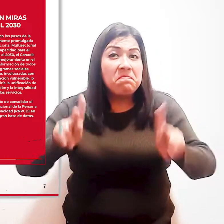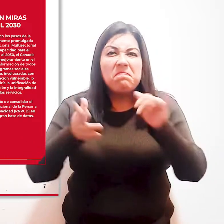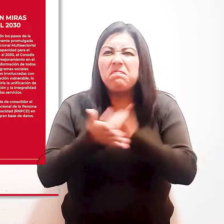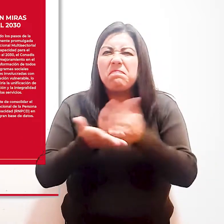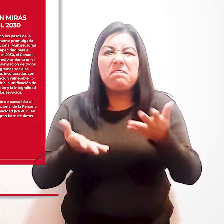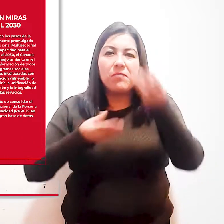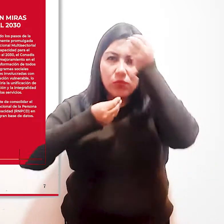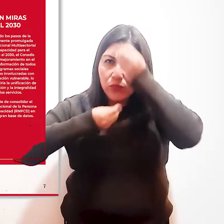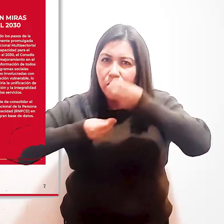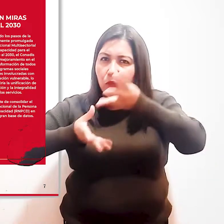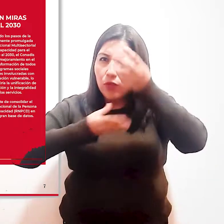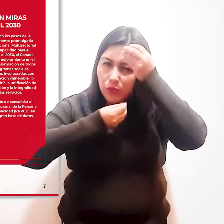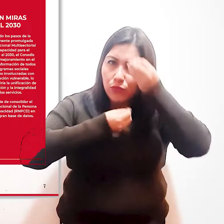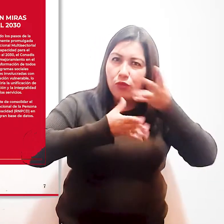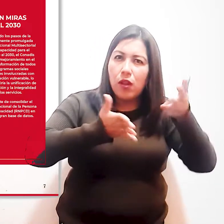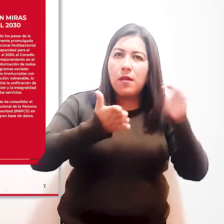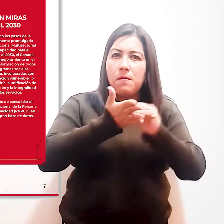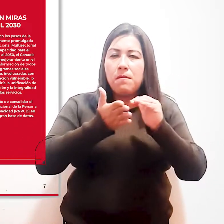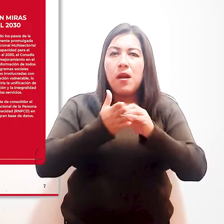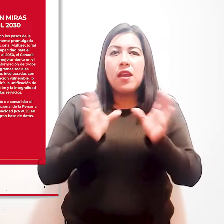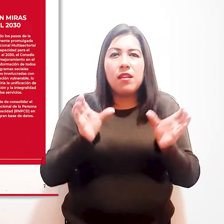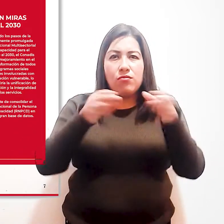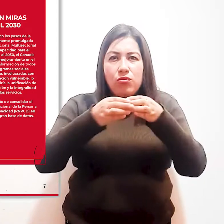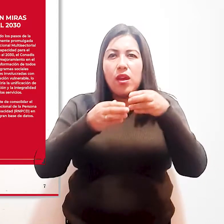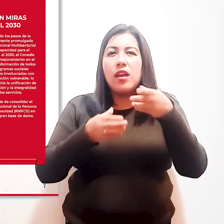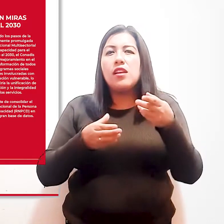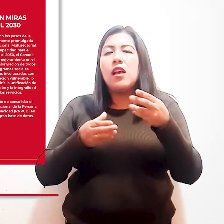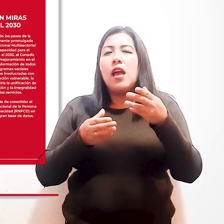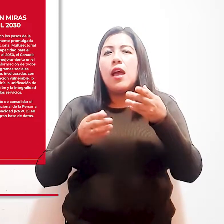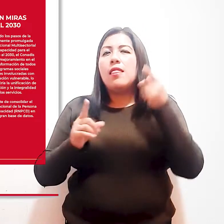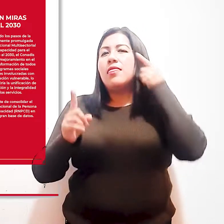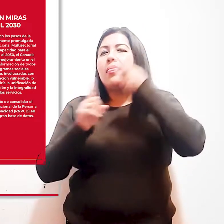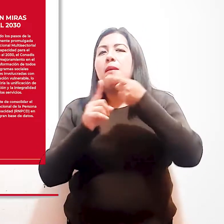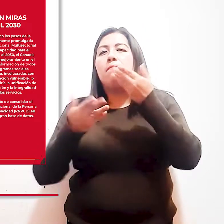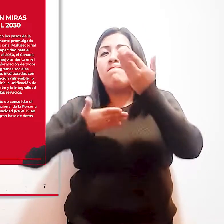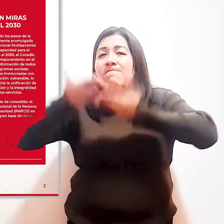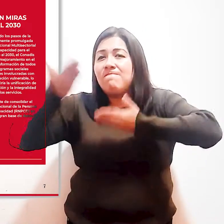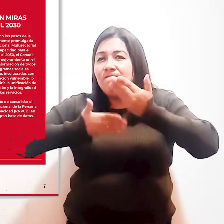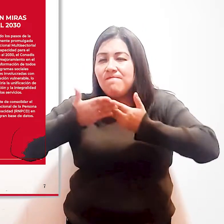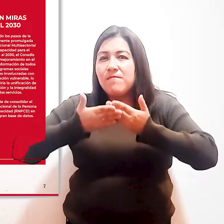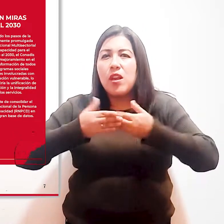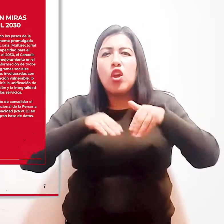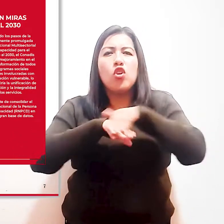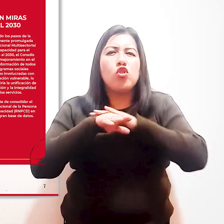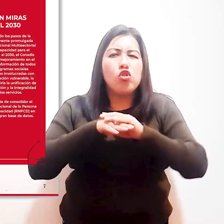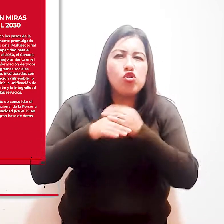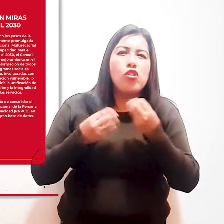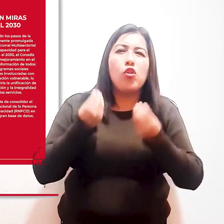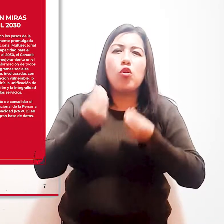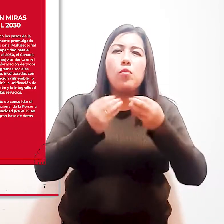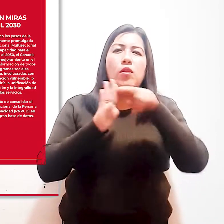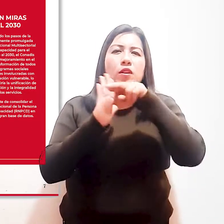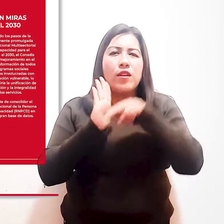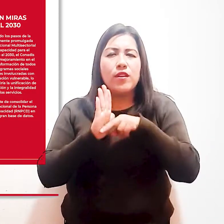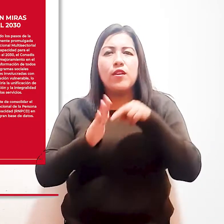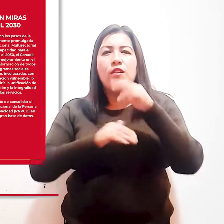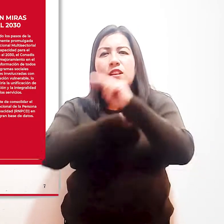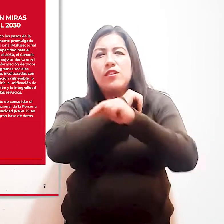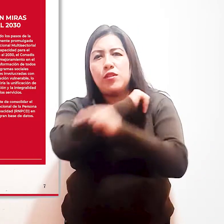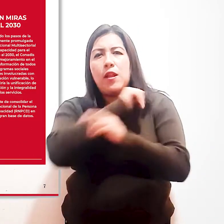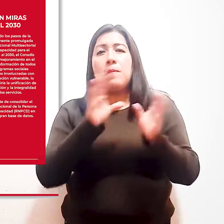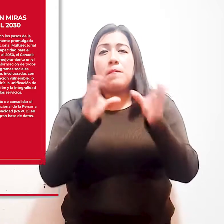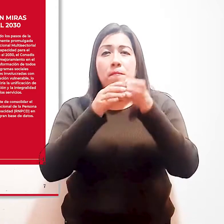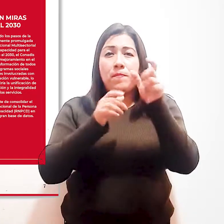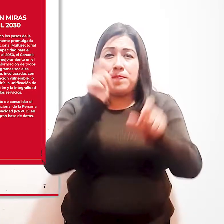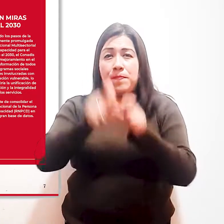unificación de la información y la integralidad de los servicios. Todo parte de consolidar el Registro Nacional de la Persona con